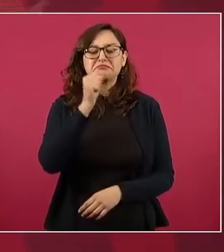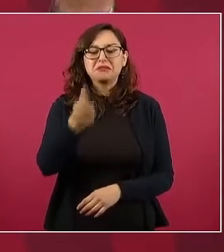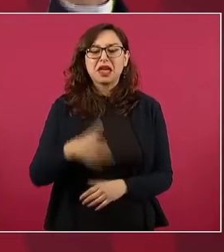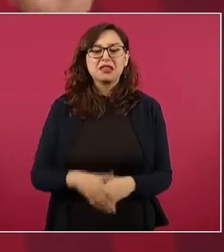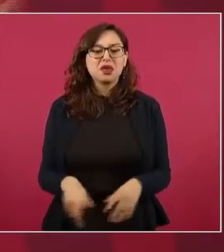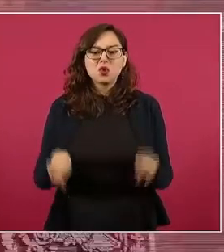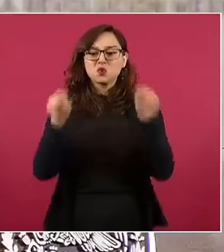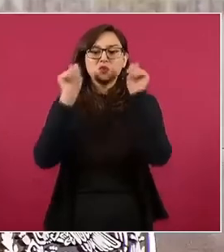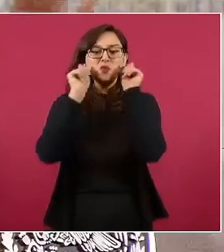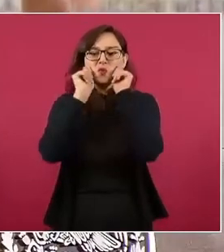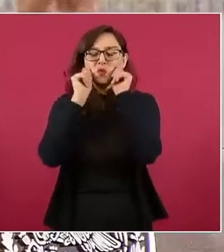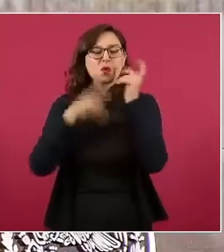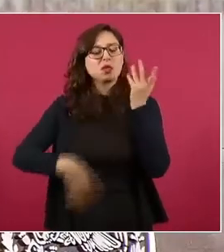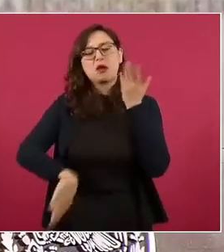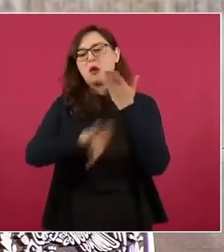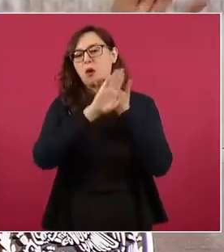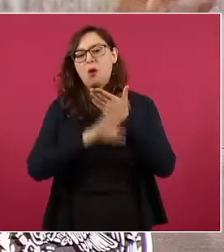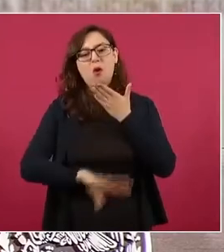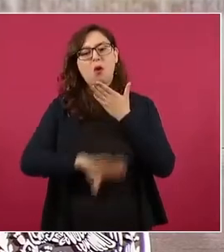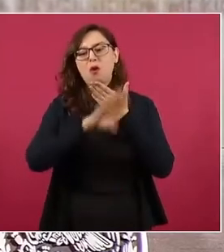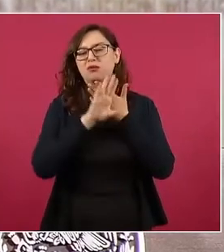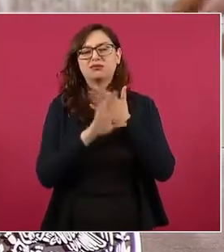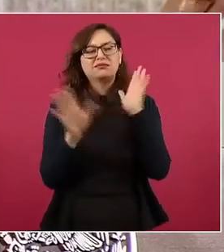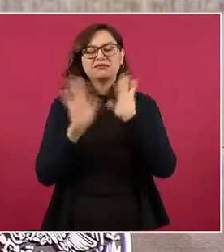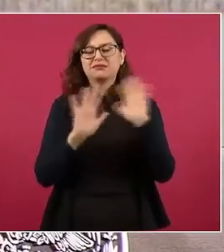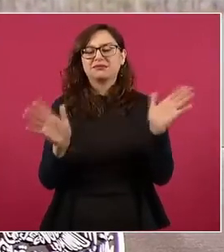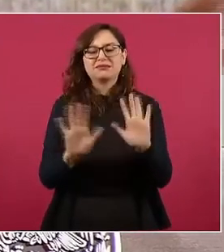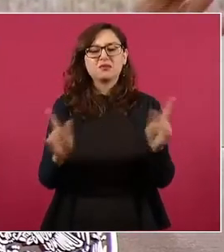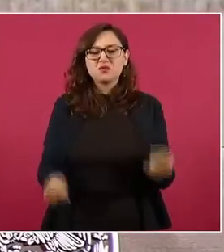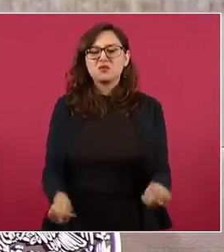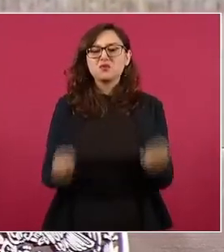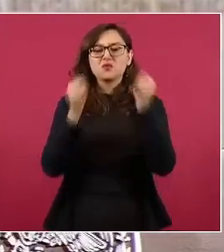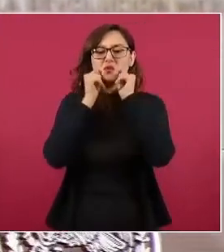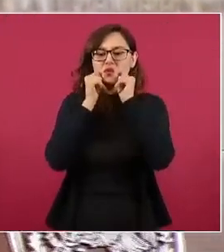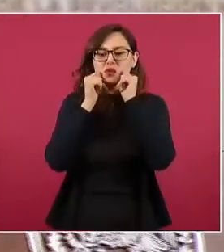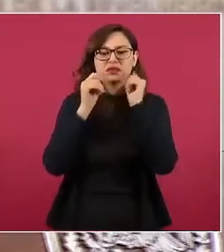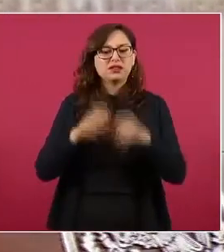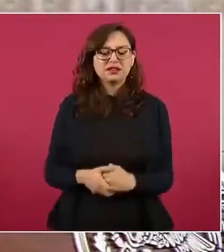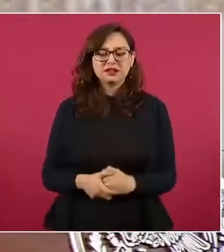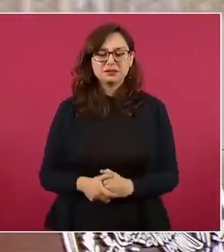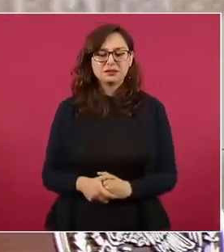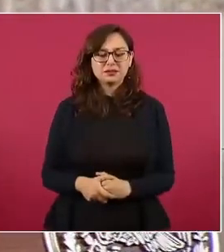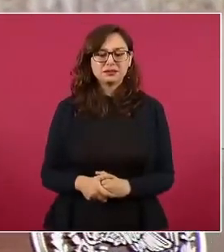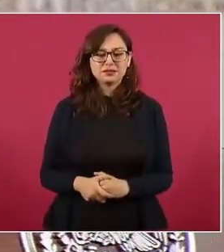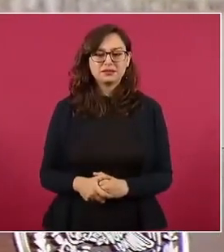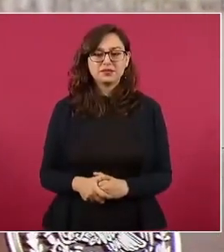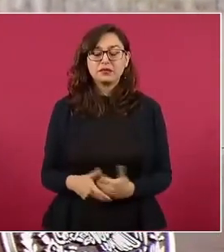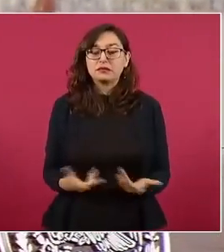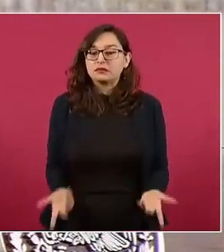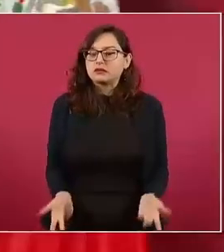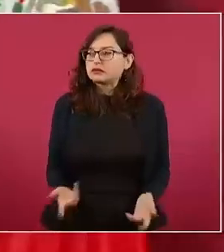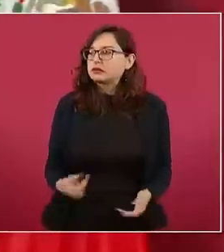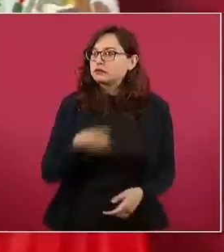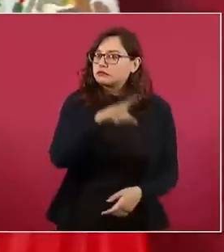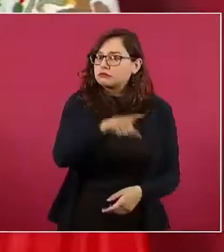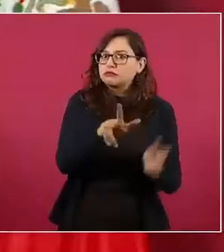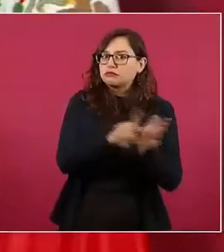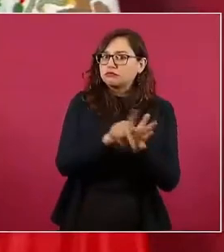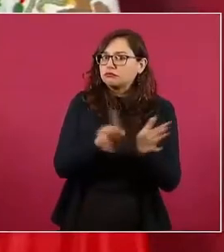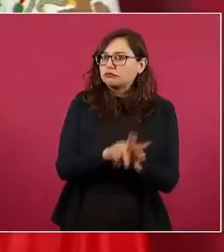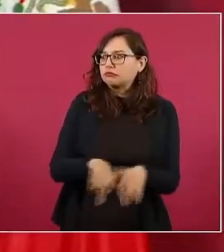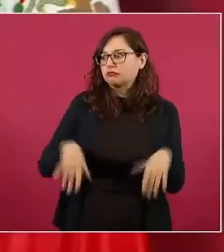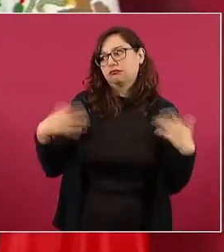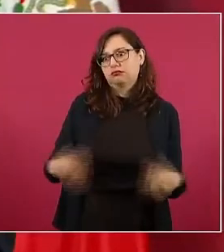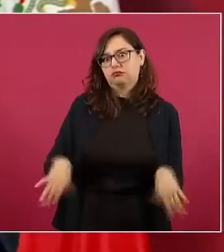oye, que es un medio de información muy